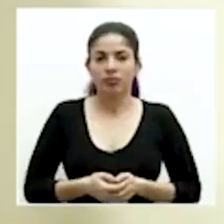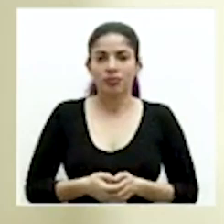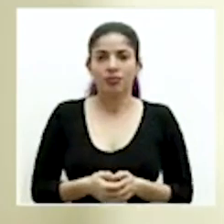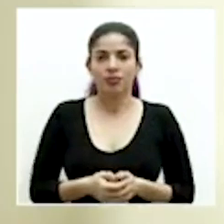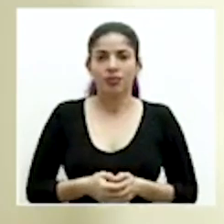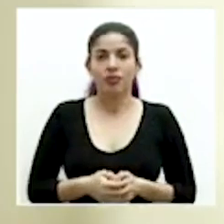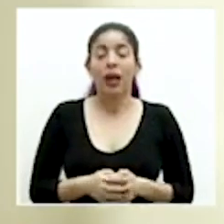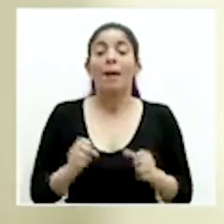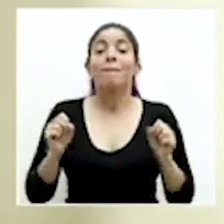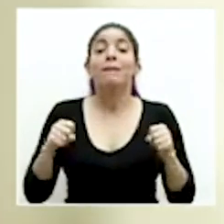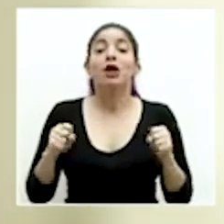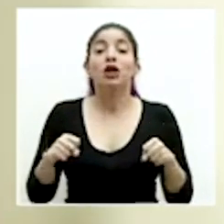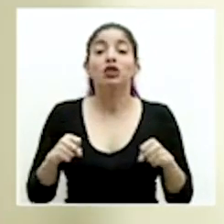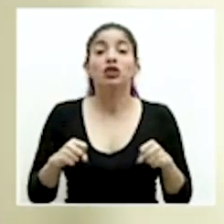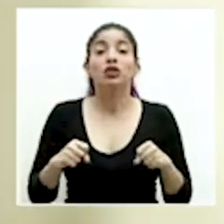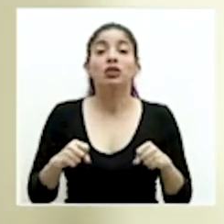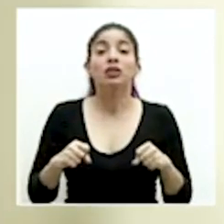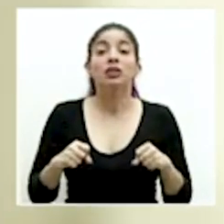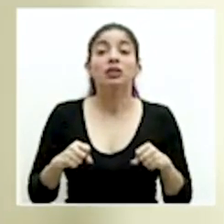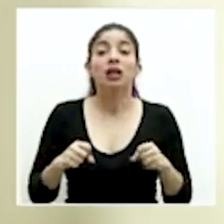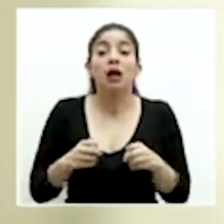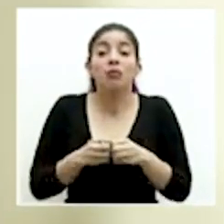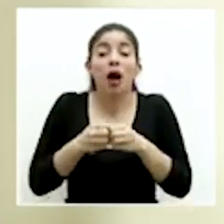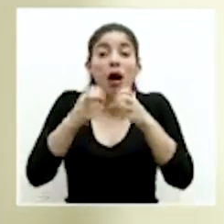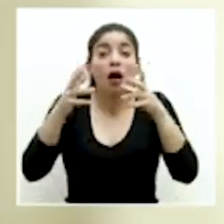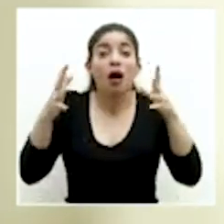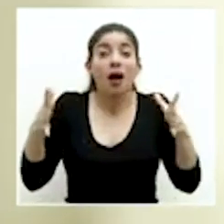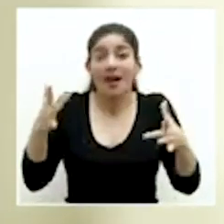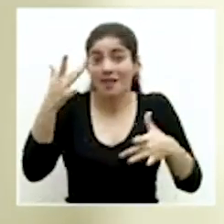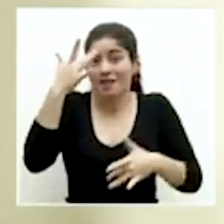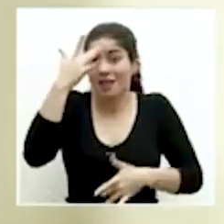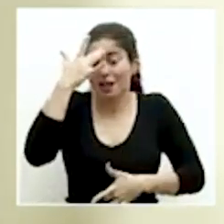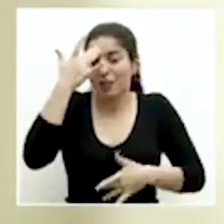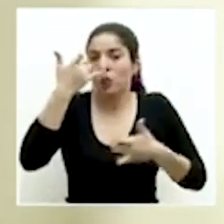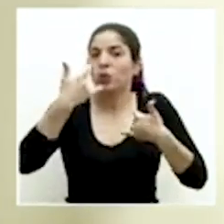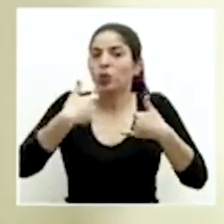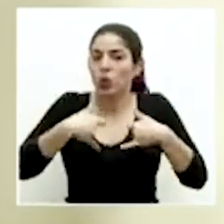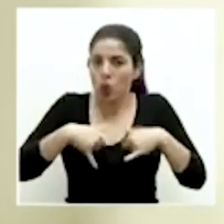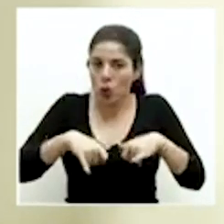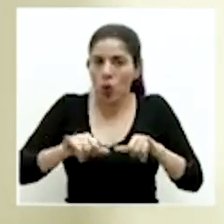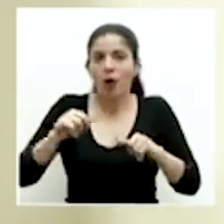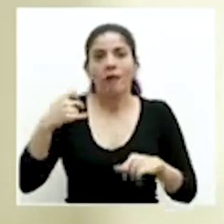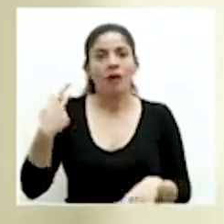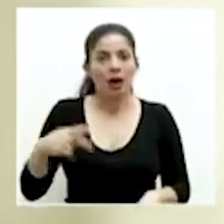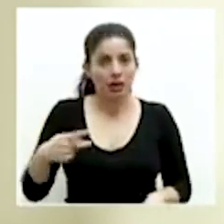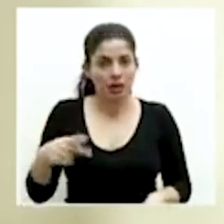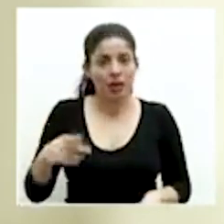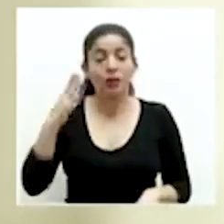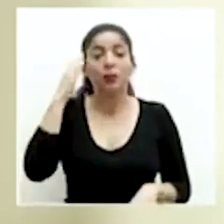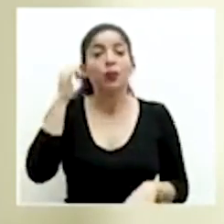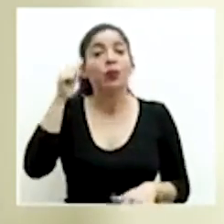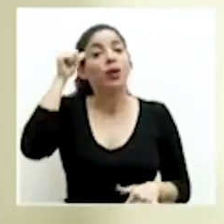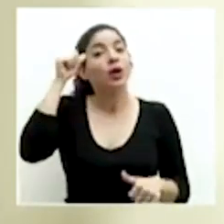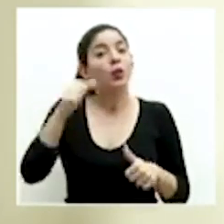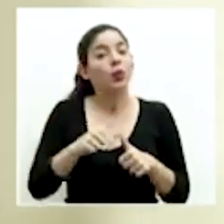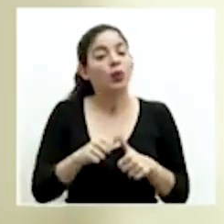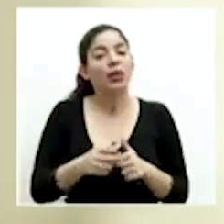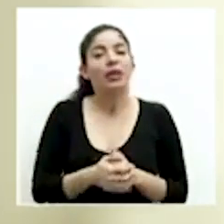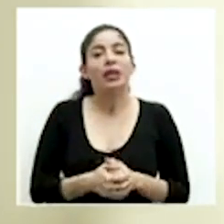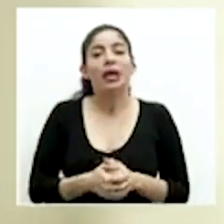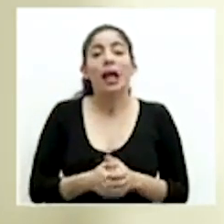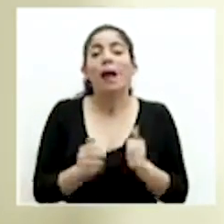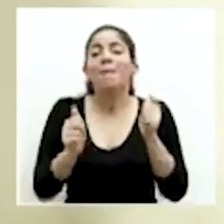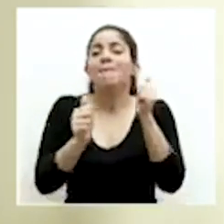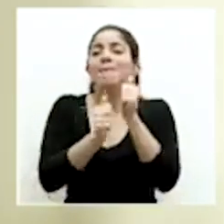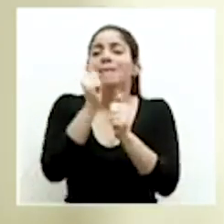y la posibilidad de tener exponencialidad se sigue manteniendo porque recordemos que la